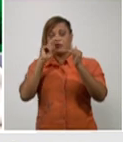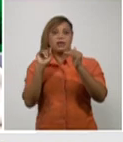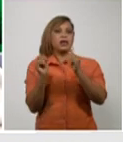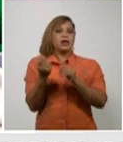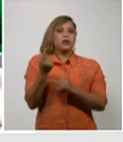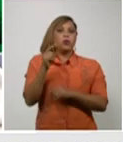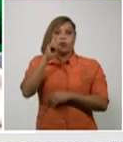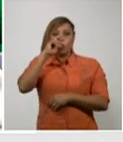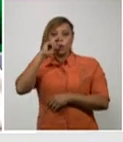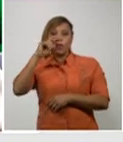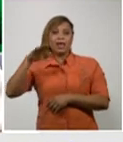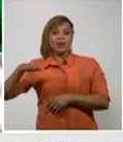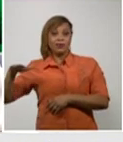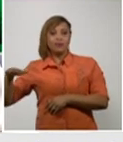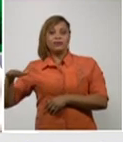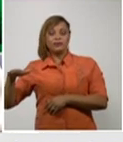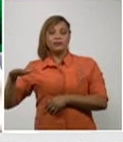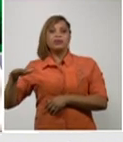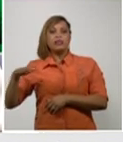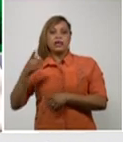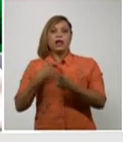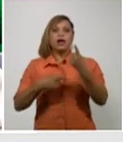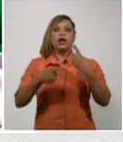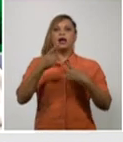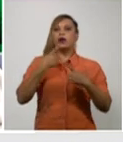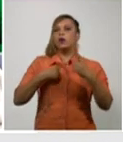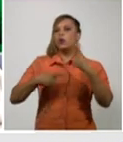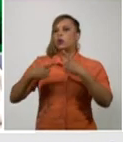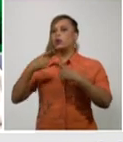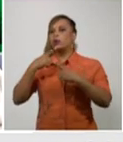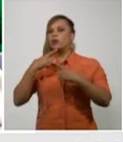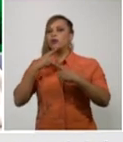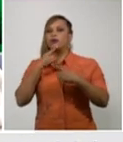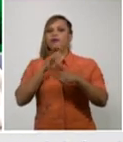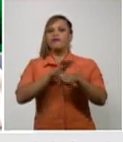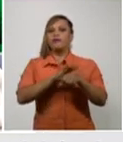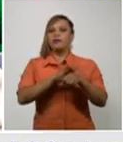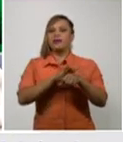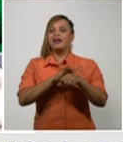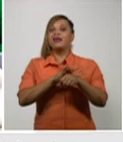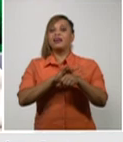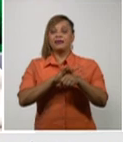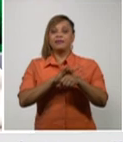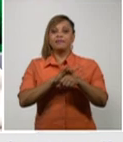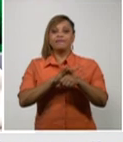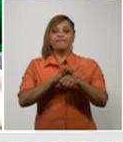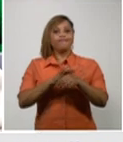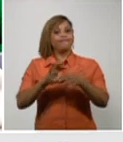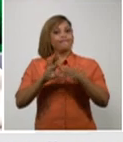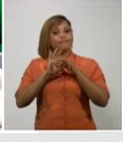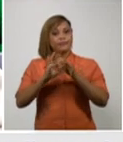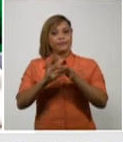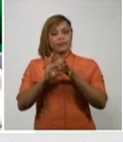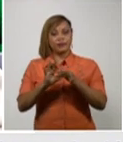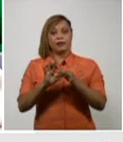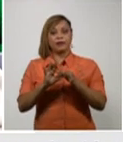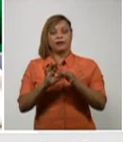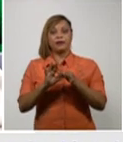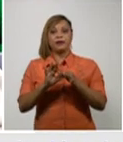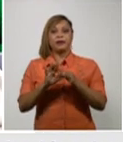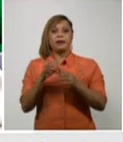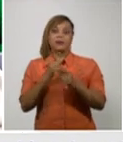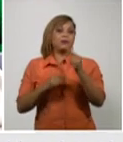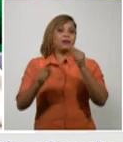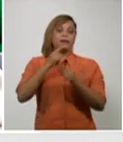que tiene algunos factores de riesgo sobre todo nutricionales fundamentalmente pero que